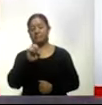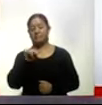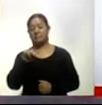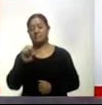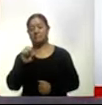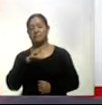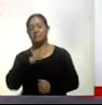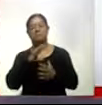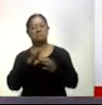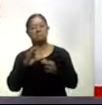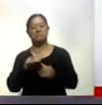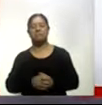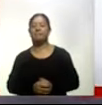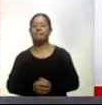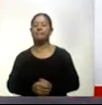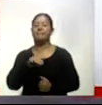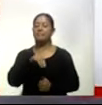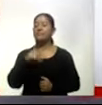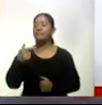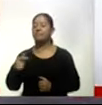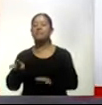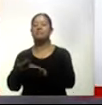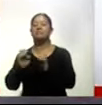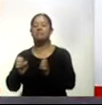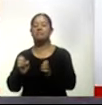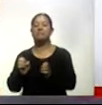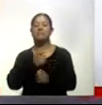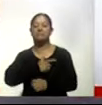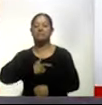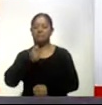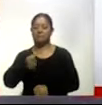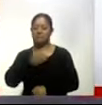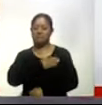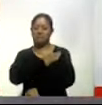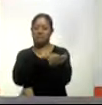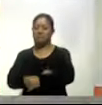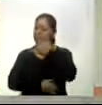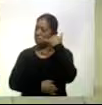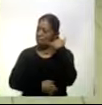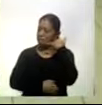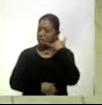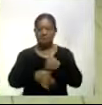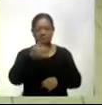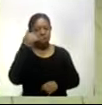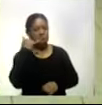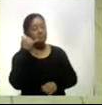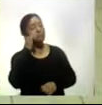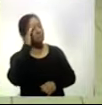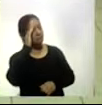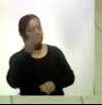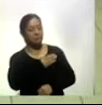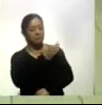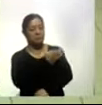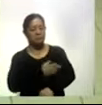Marian Gómez como estás que gusto saludarte buena tarde Mario muy buenas tardes que gusto saludarte y bueno te